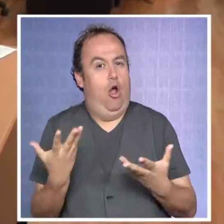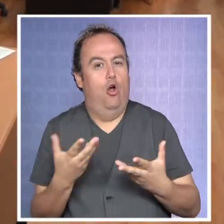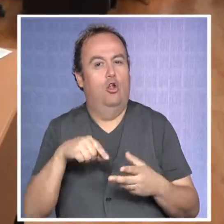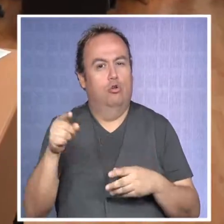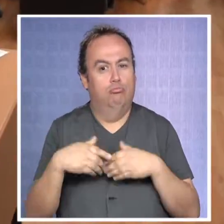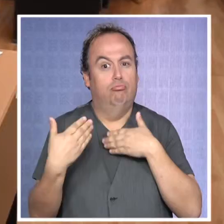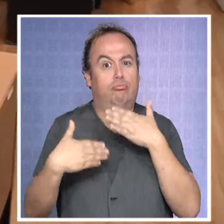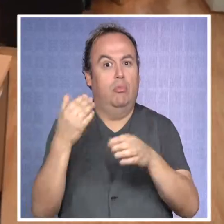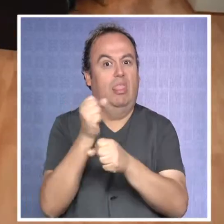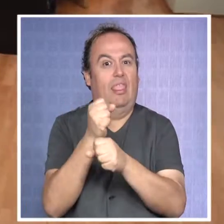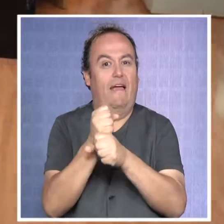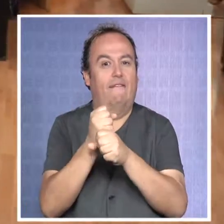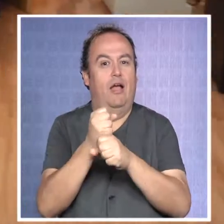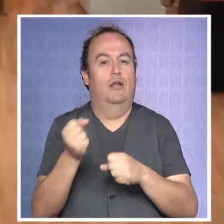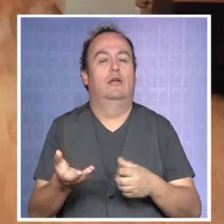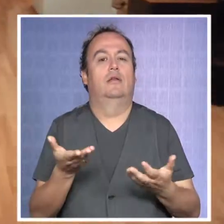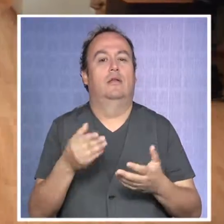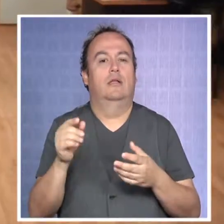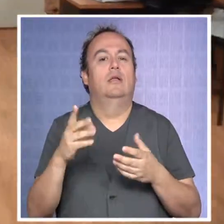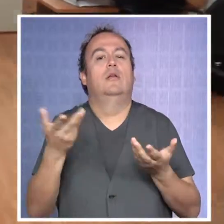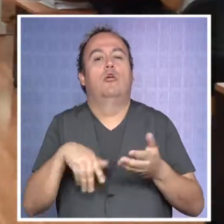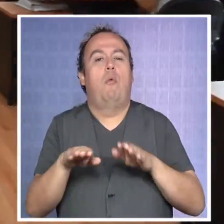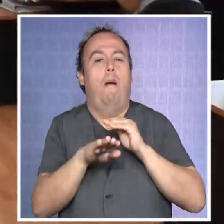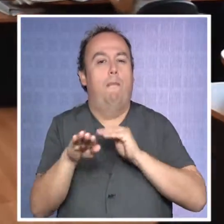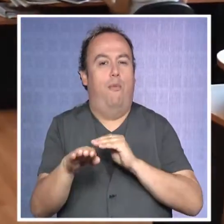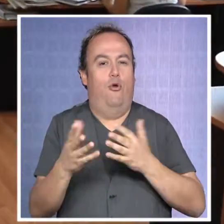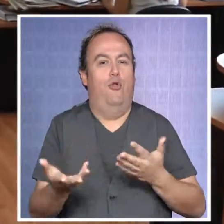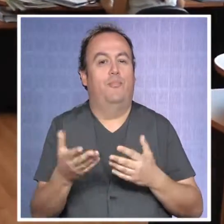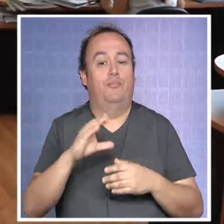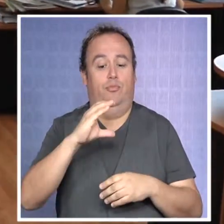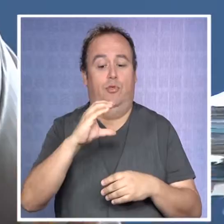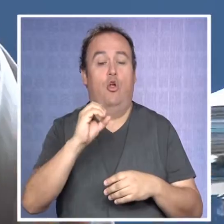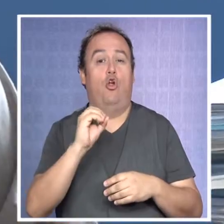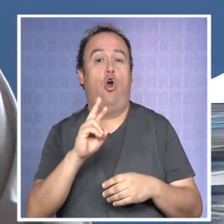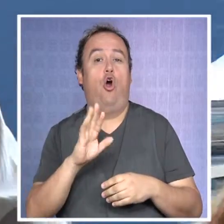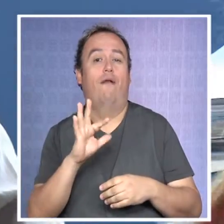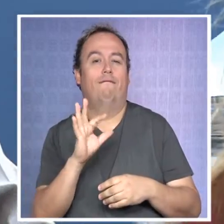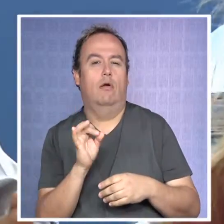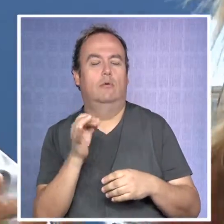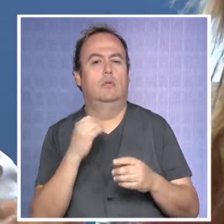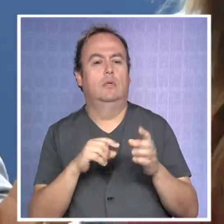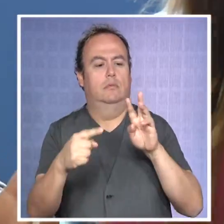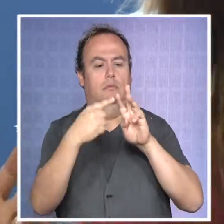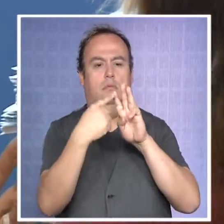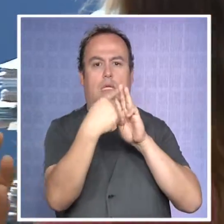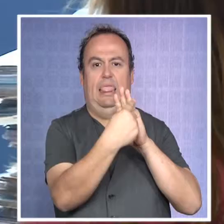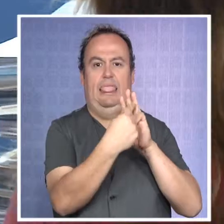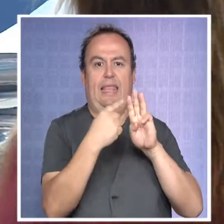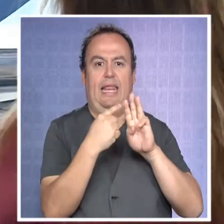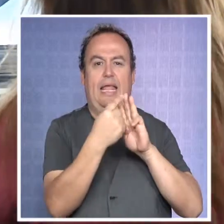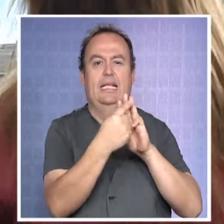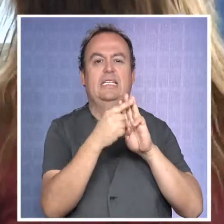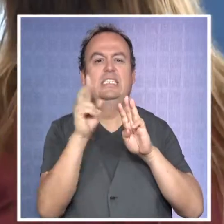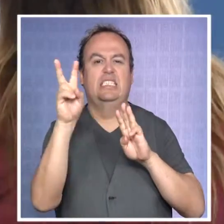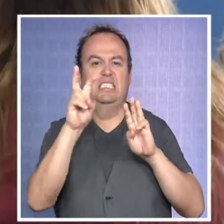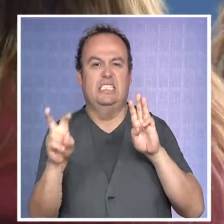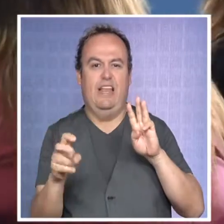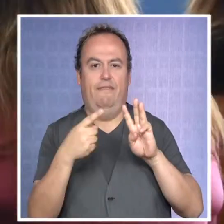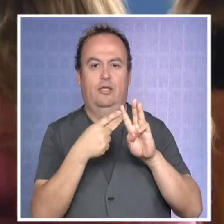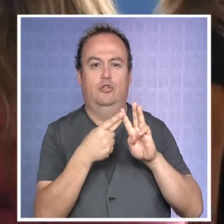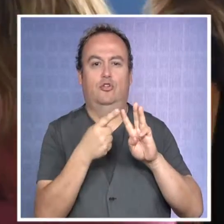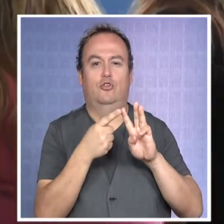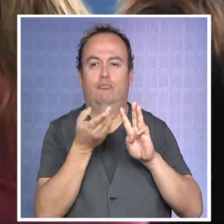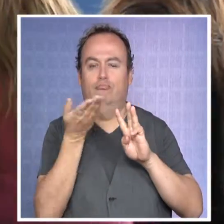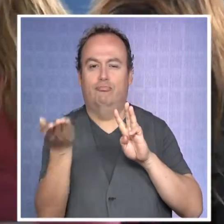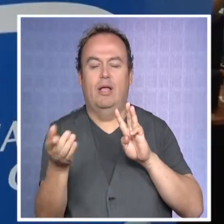creciente por su trabajo e instrumentos de apoyo. La Corfo está trabajando en tres ejes, en el eje de servicio